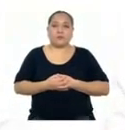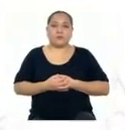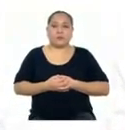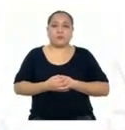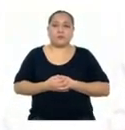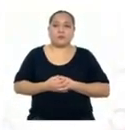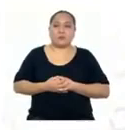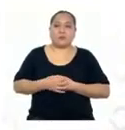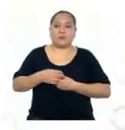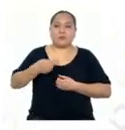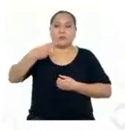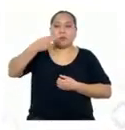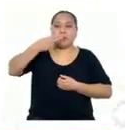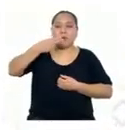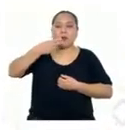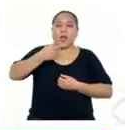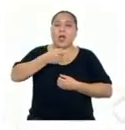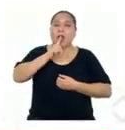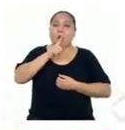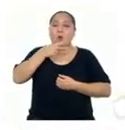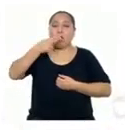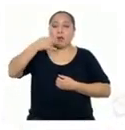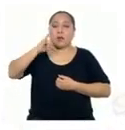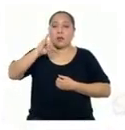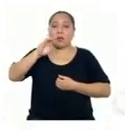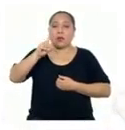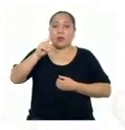Hidrología Hidrología